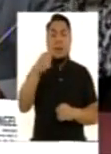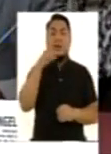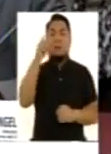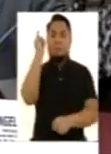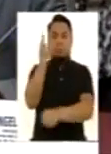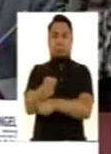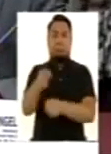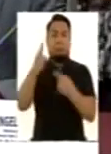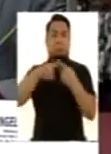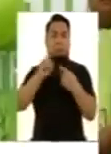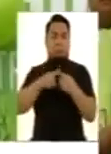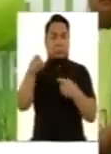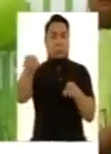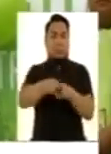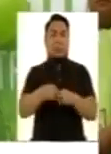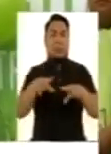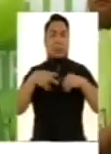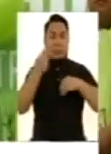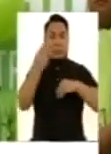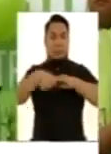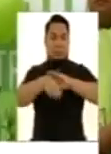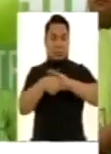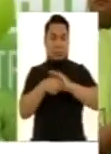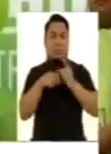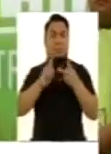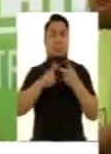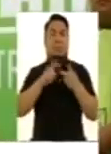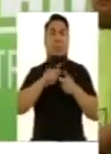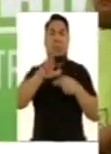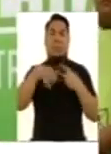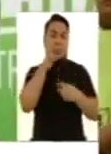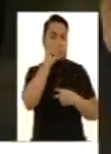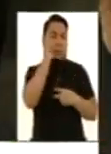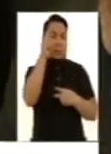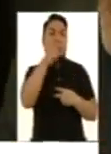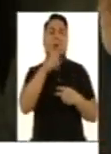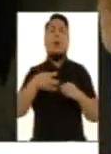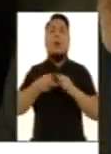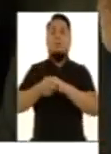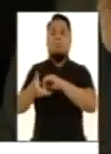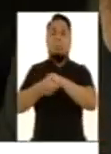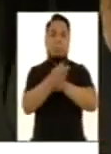se le imputan los delitos de asociación ilícita para delinquir, cohecho pasivo propio y lavado de activos.